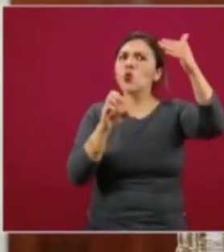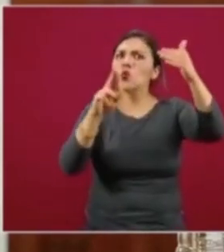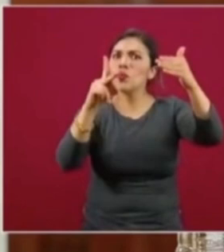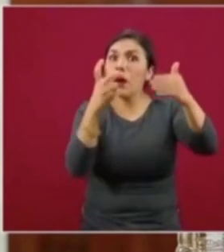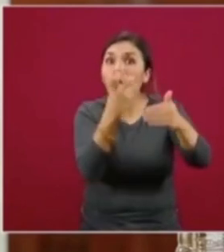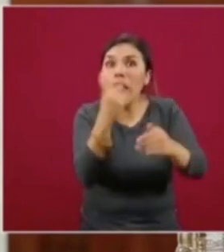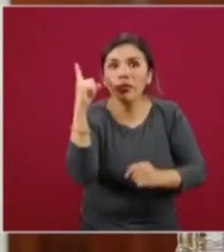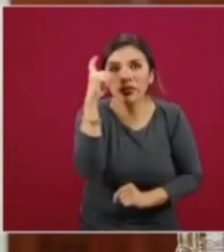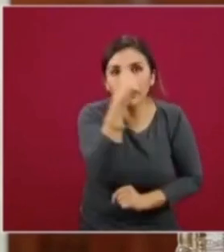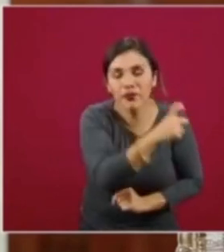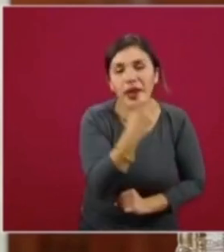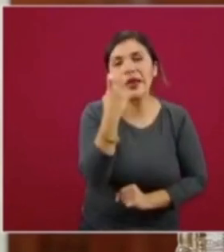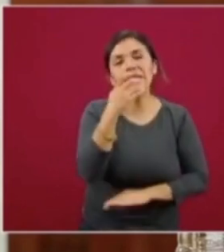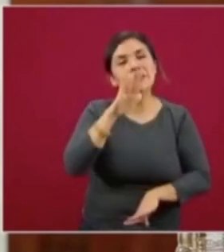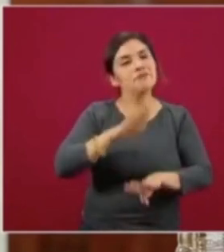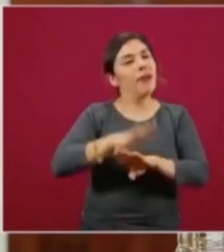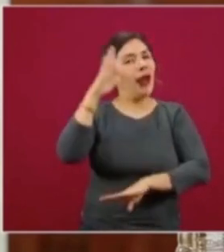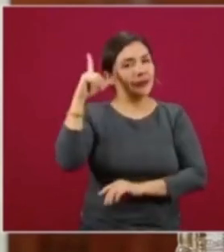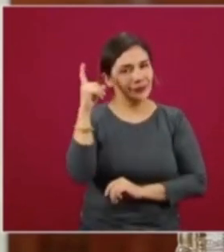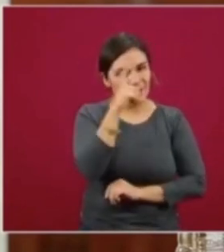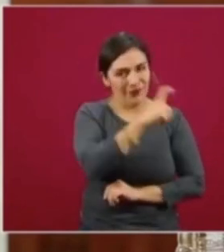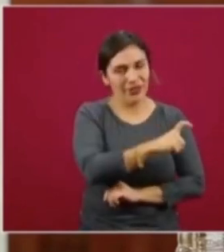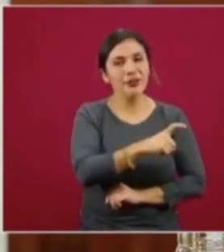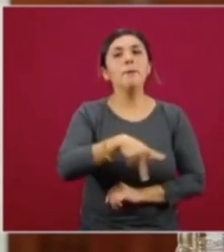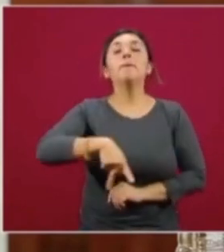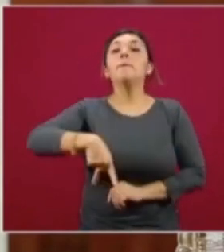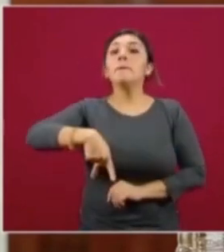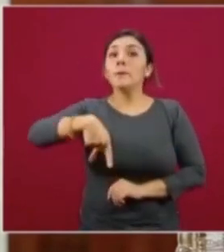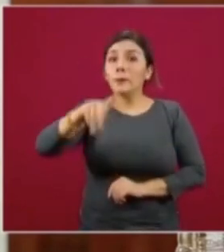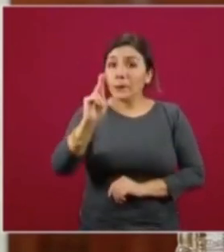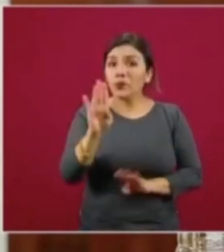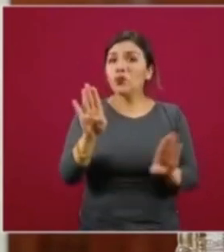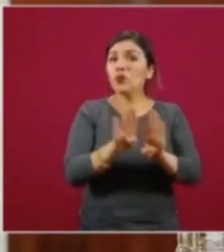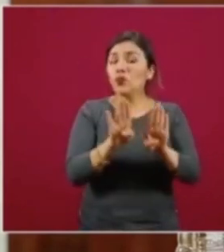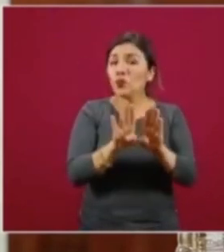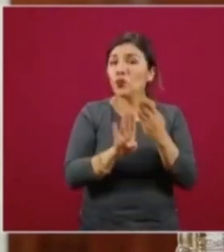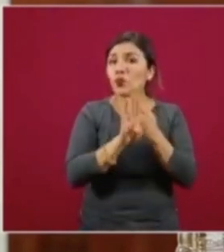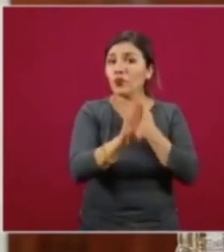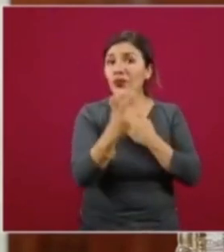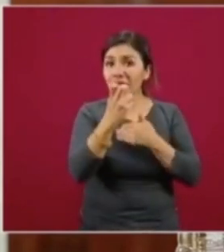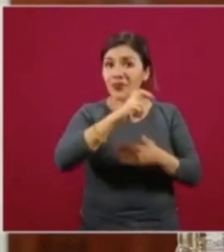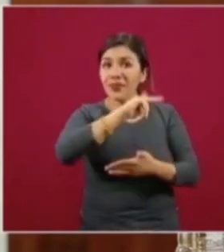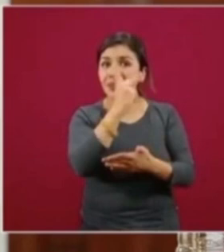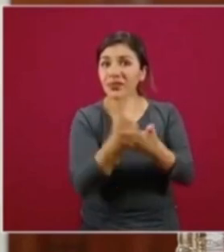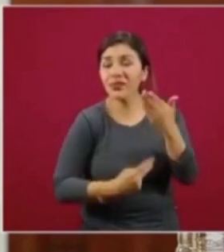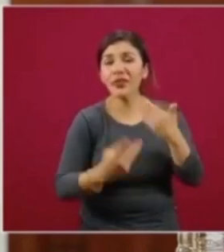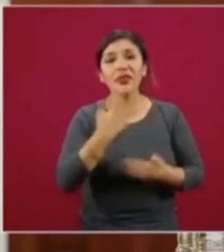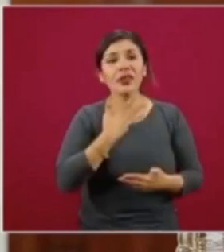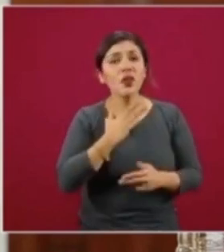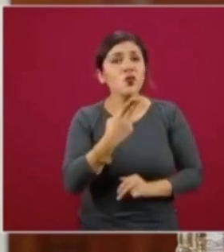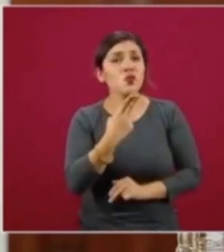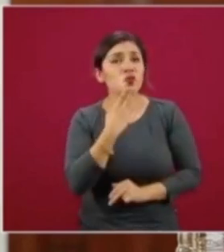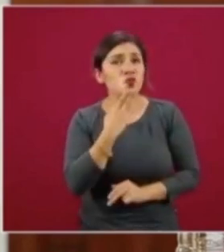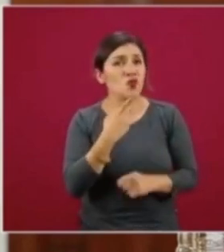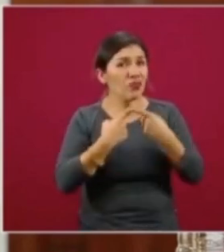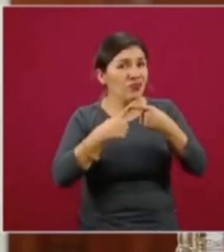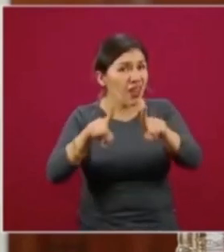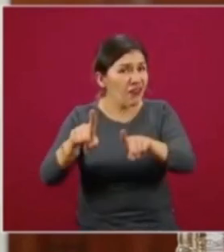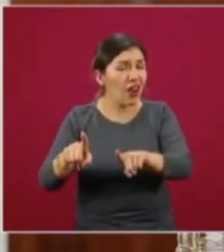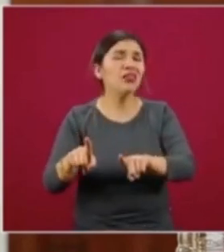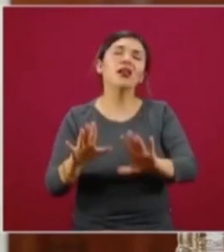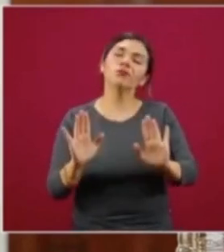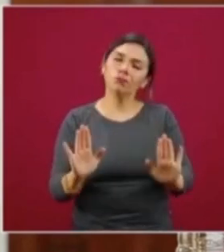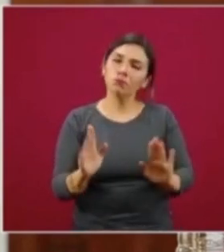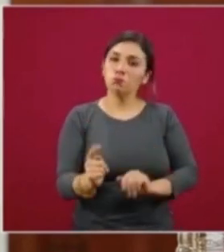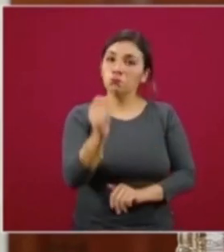a ser complejo. Ese ha sido el gran reto. Pero para evitar que estos programas tengan un uso clientelar, pues